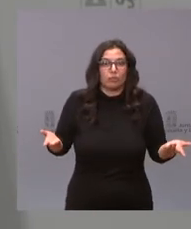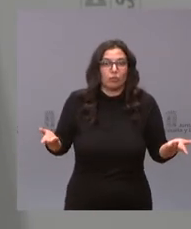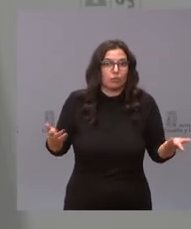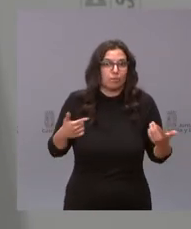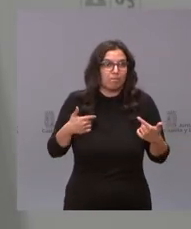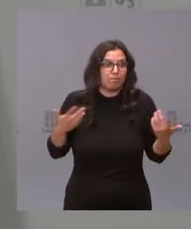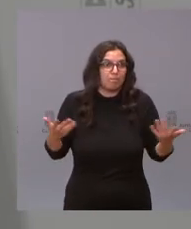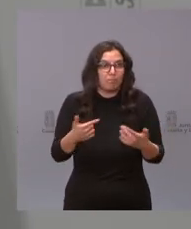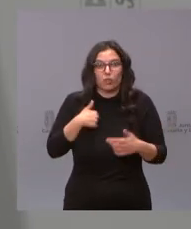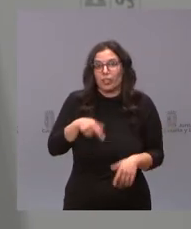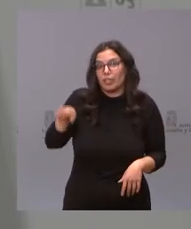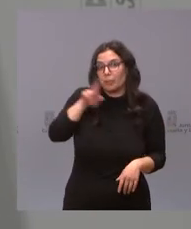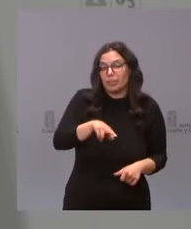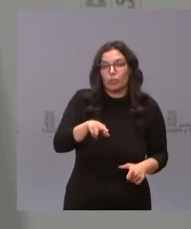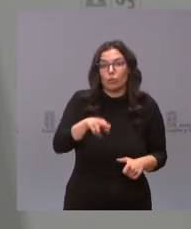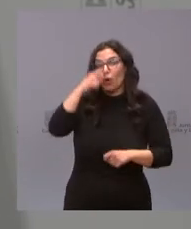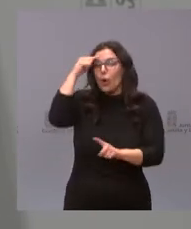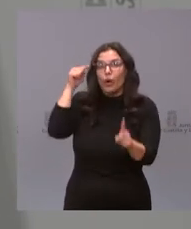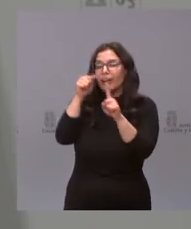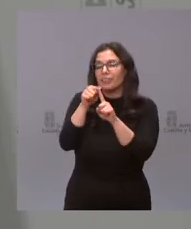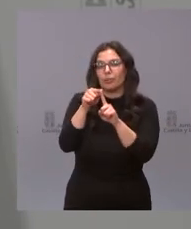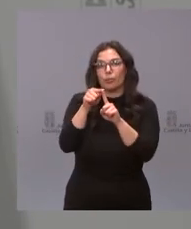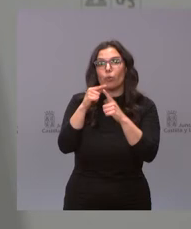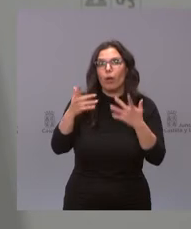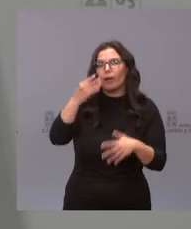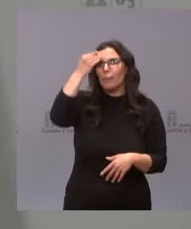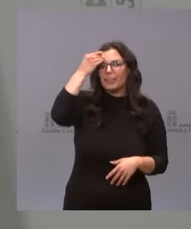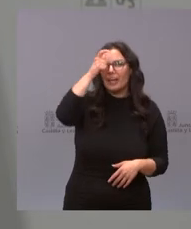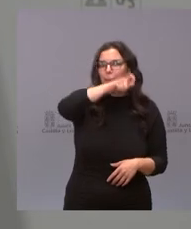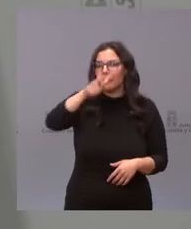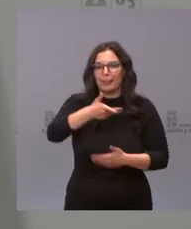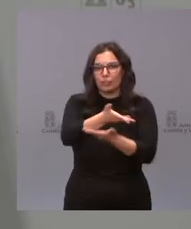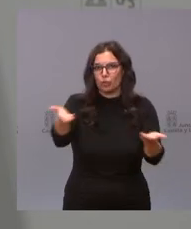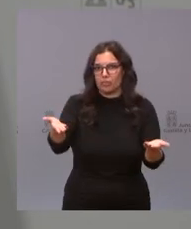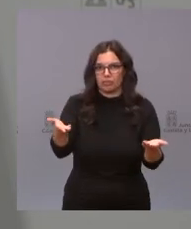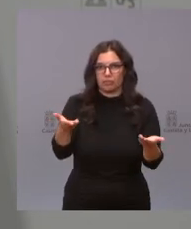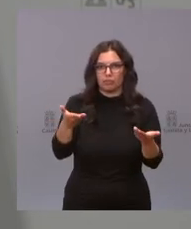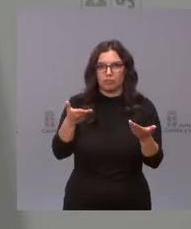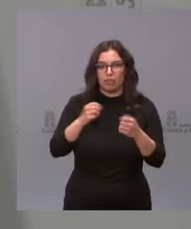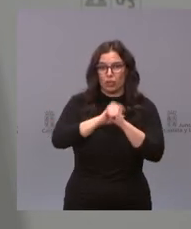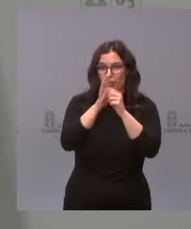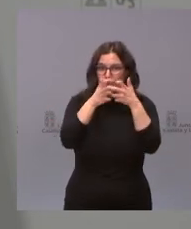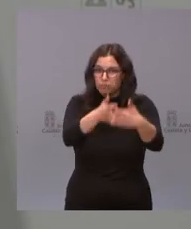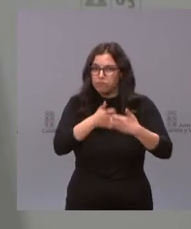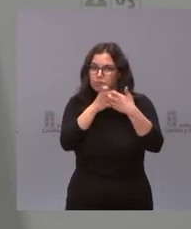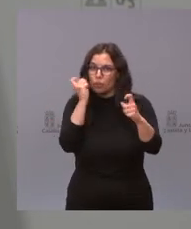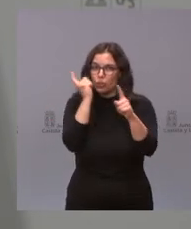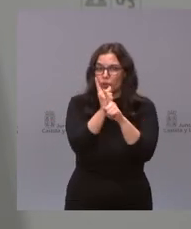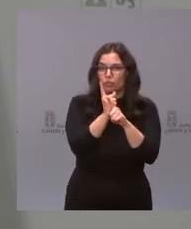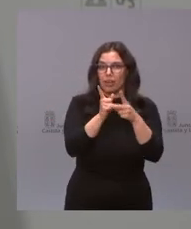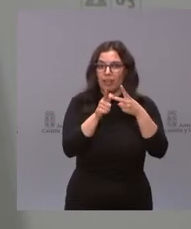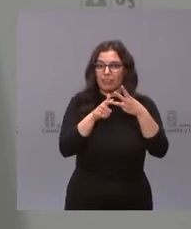vuelvo a insistir nuestro objetivo pensar en las personas en la lucha contra la pandemia en